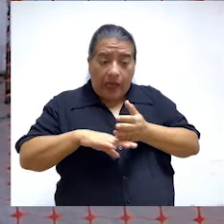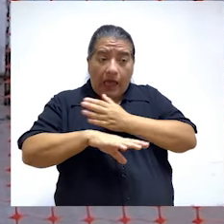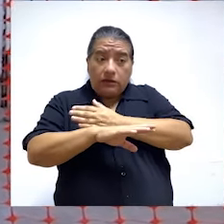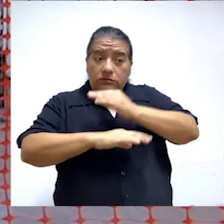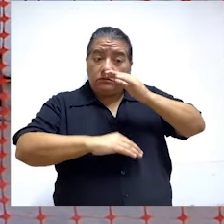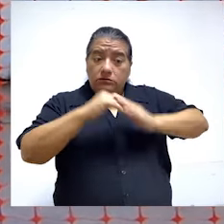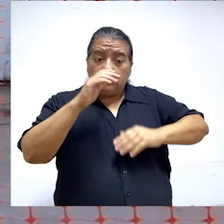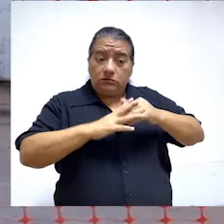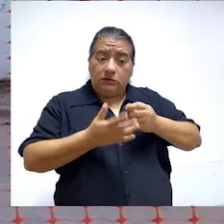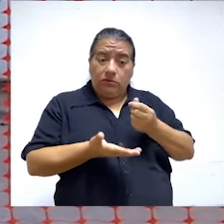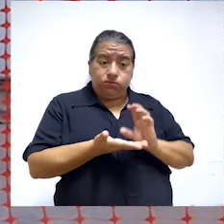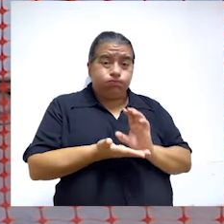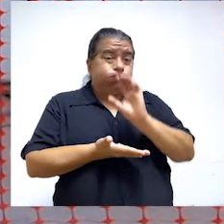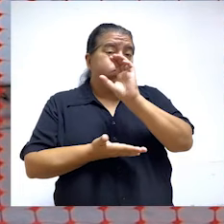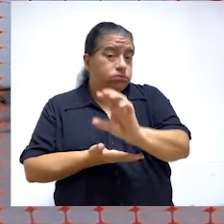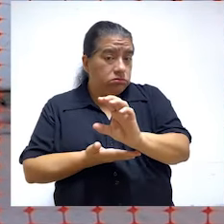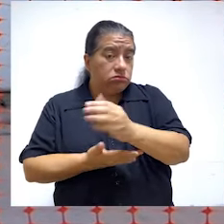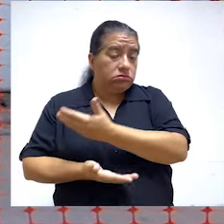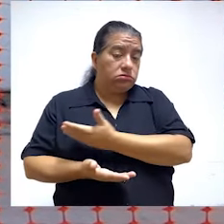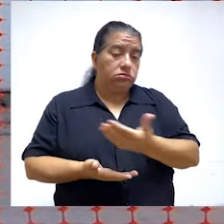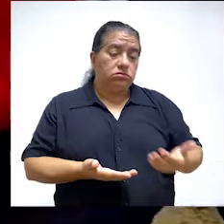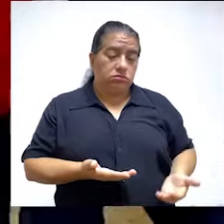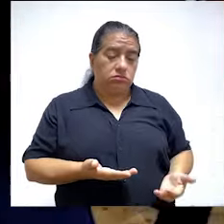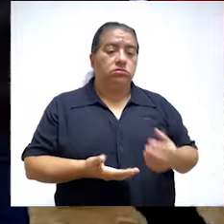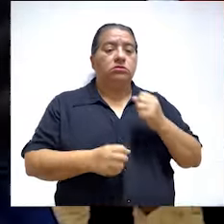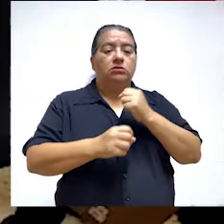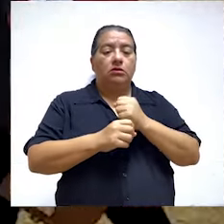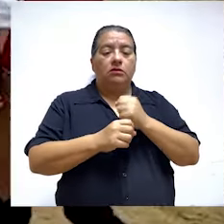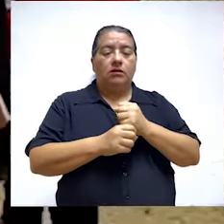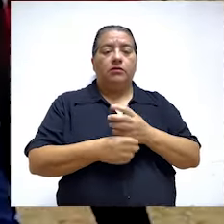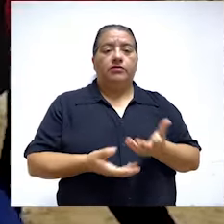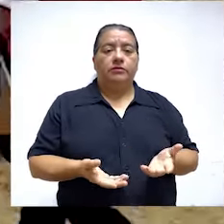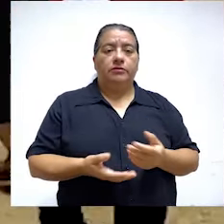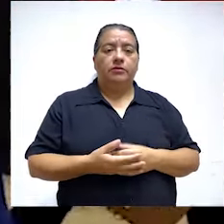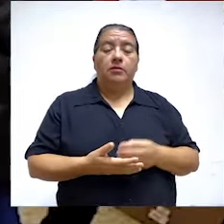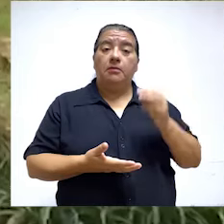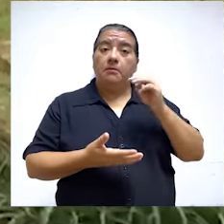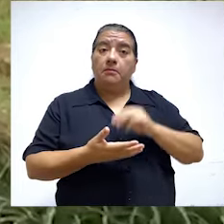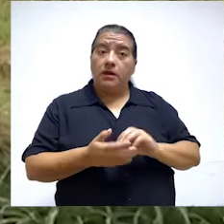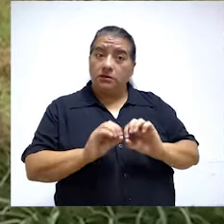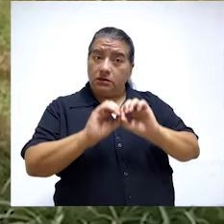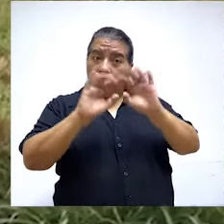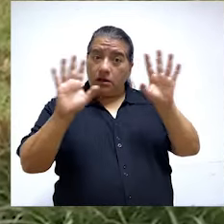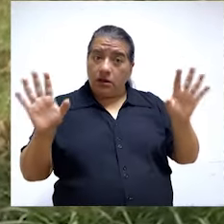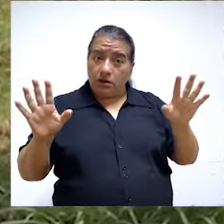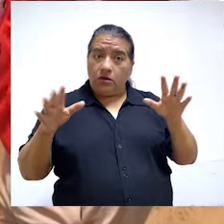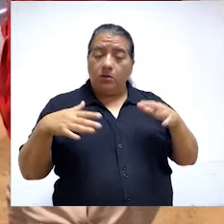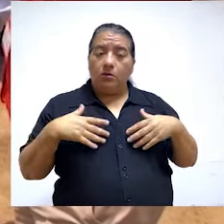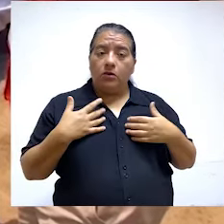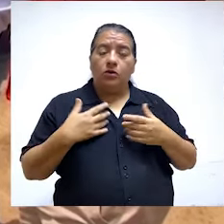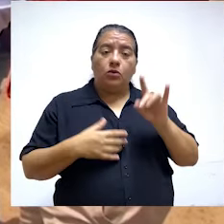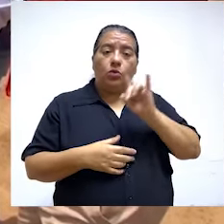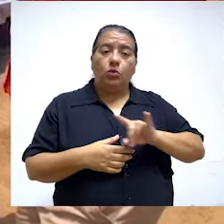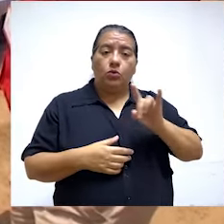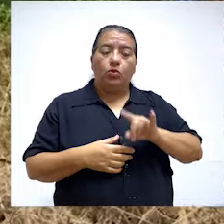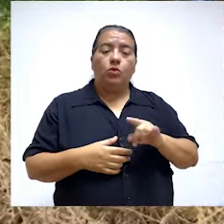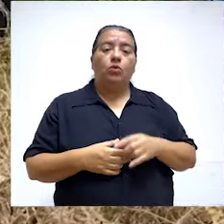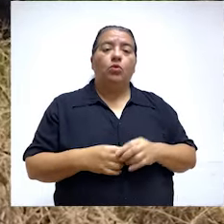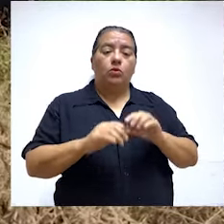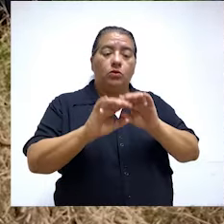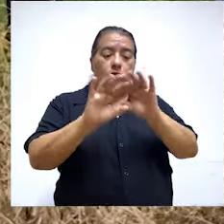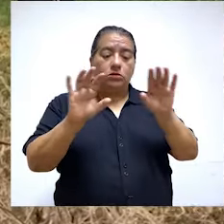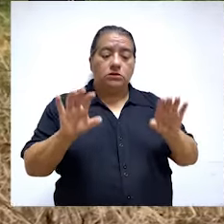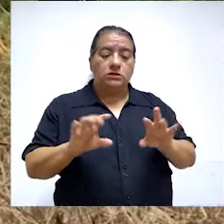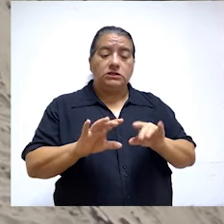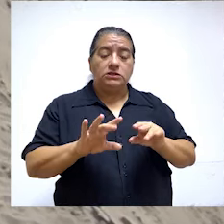ejecución e inversión de los recursos públicos por esta modalidad de contratación. Para mayor transparencia, se implementará el uso del cuaderno